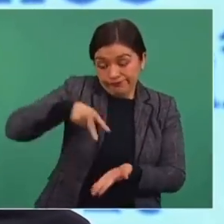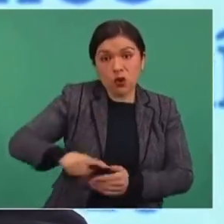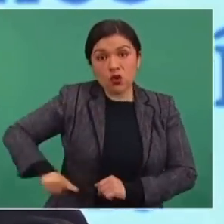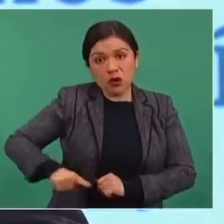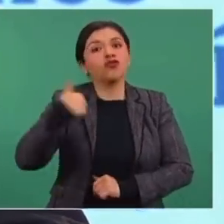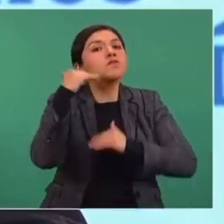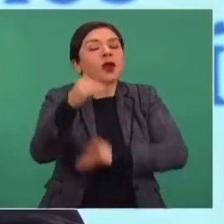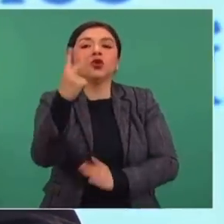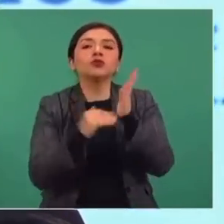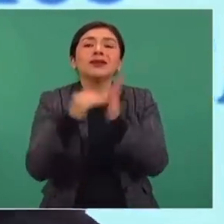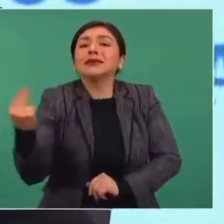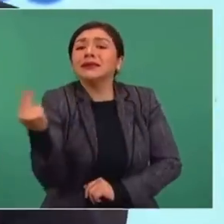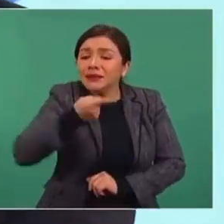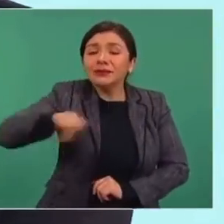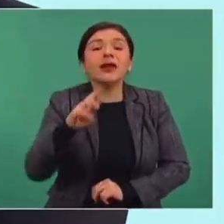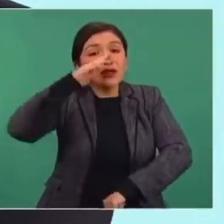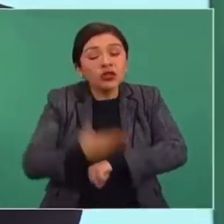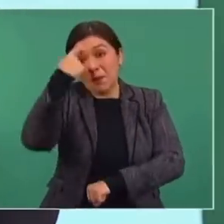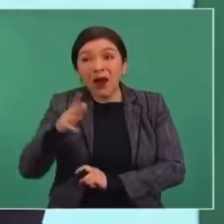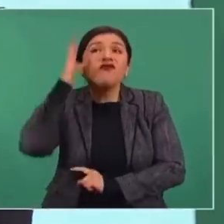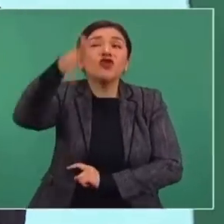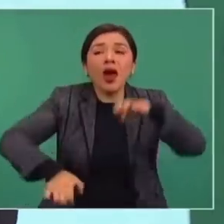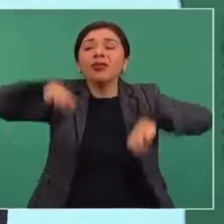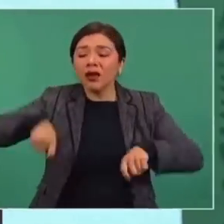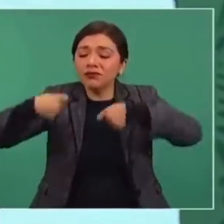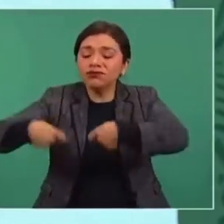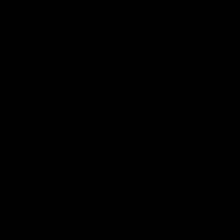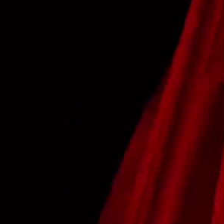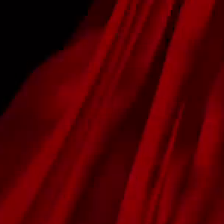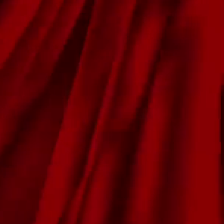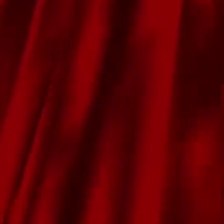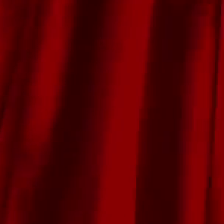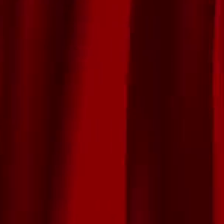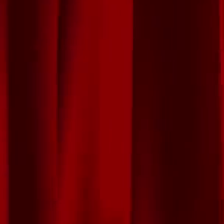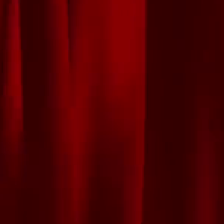porque tenemos que ser responsables y entregar a las nuevas generaciones la herencia que les corresponde.